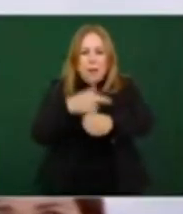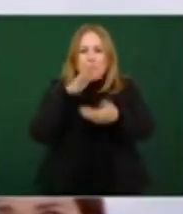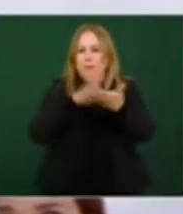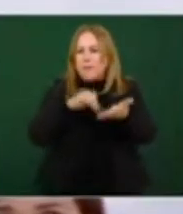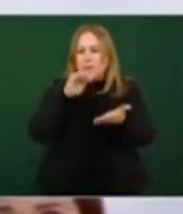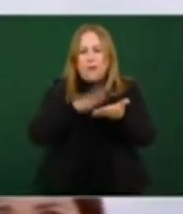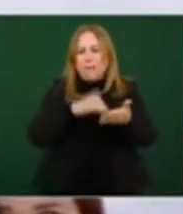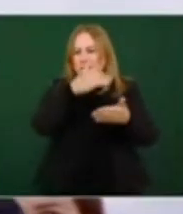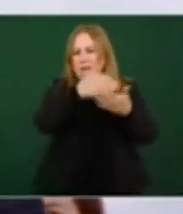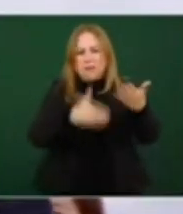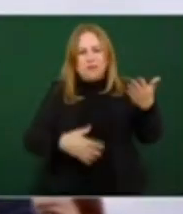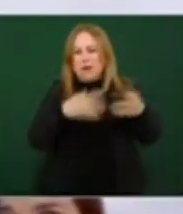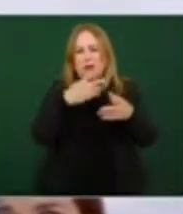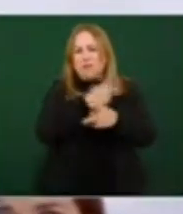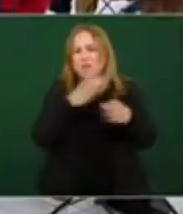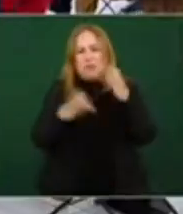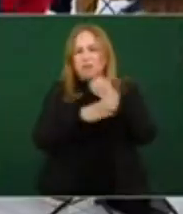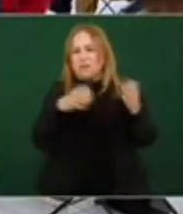entre 20 días y un mes.